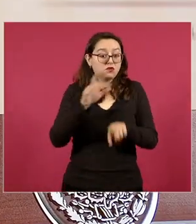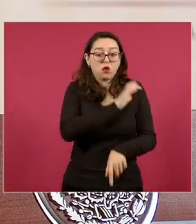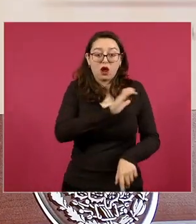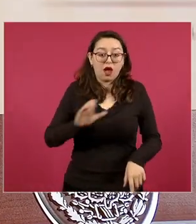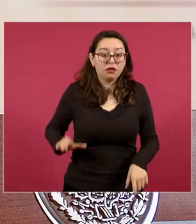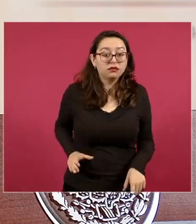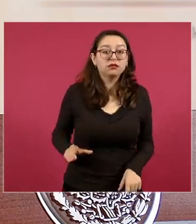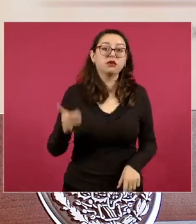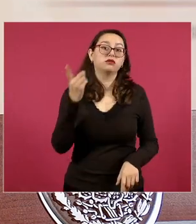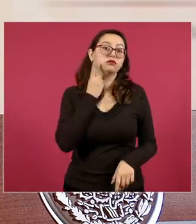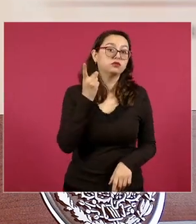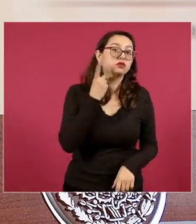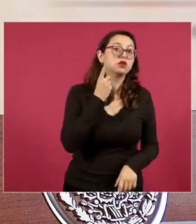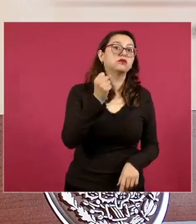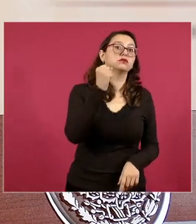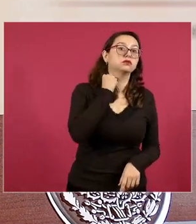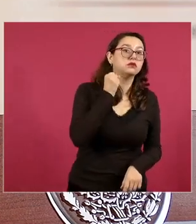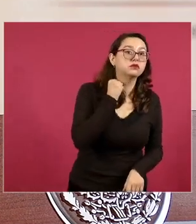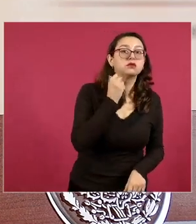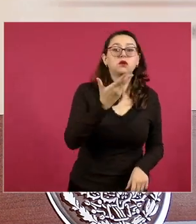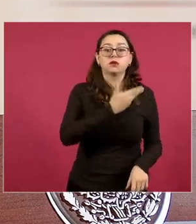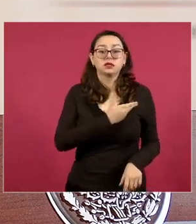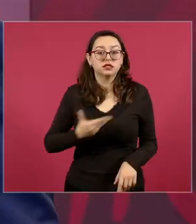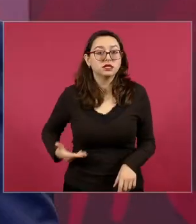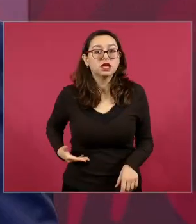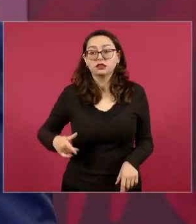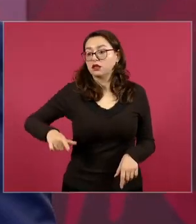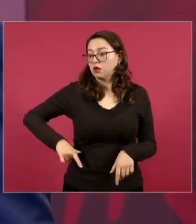se lleva todo un tiempo y luego viene una elección